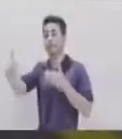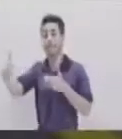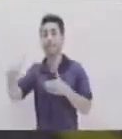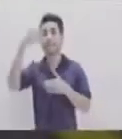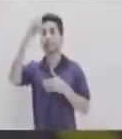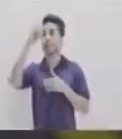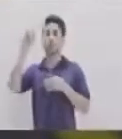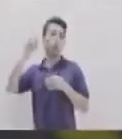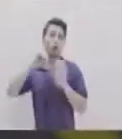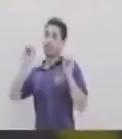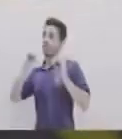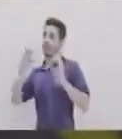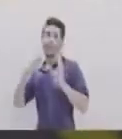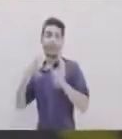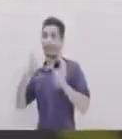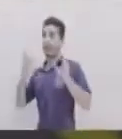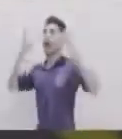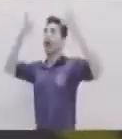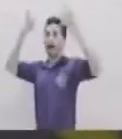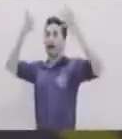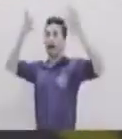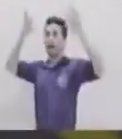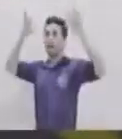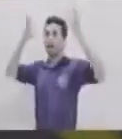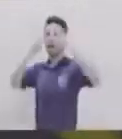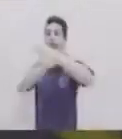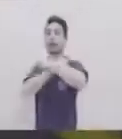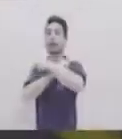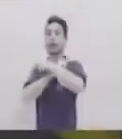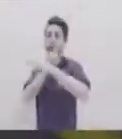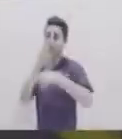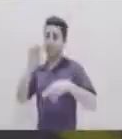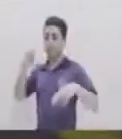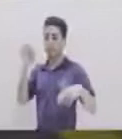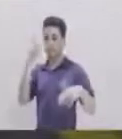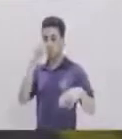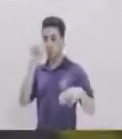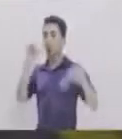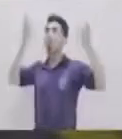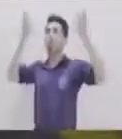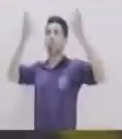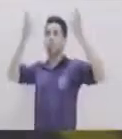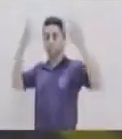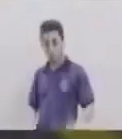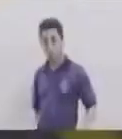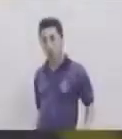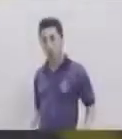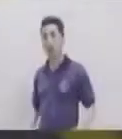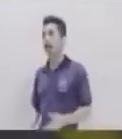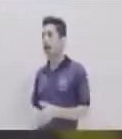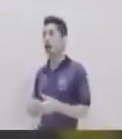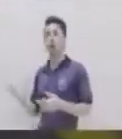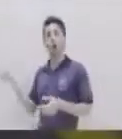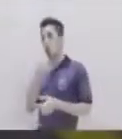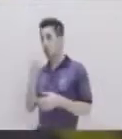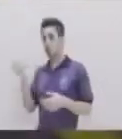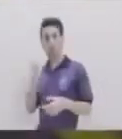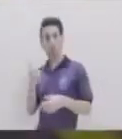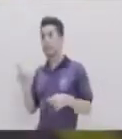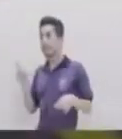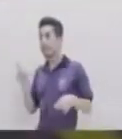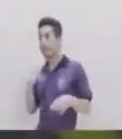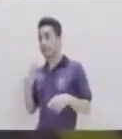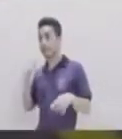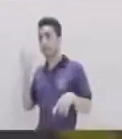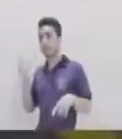van a tener ninguna velocidad Más elevada Tiene velocidad inicial de cero Cuando empiezan a caer Ambos tenían la misma